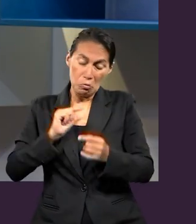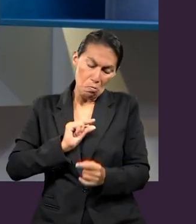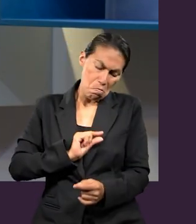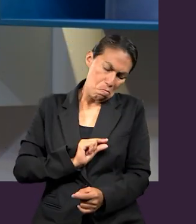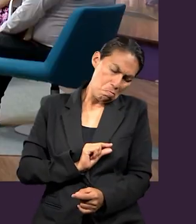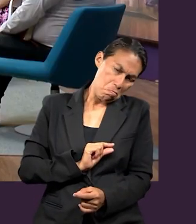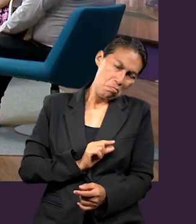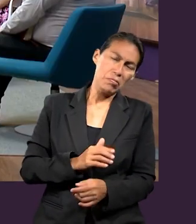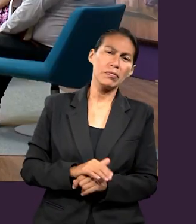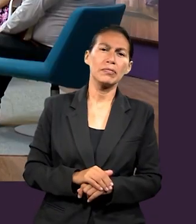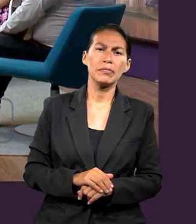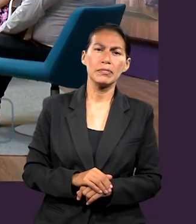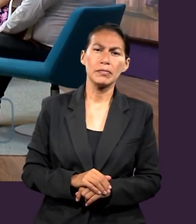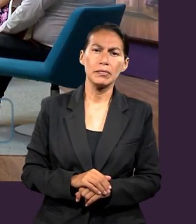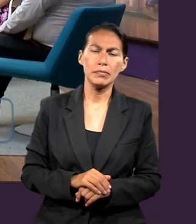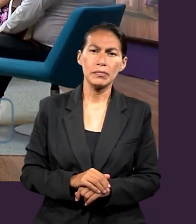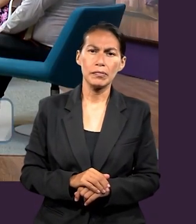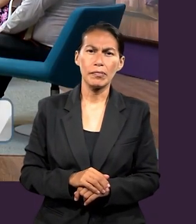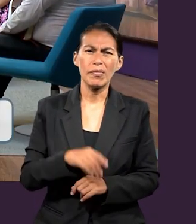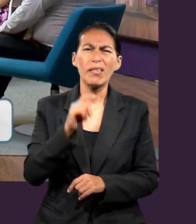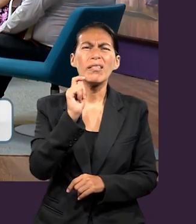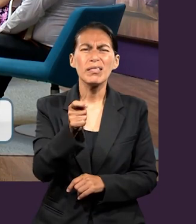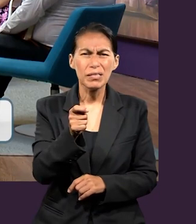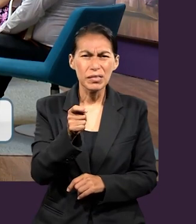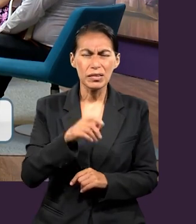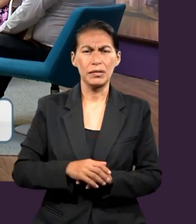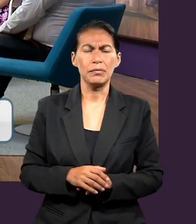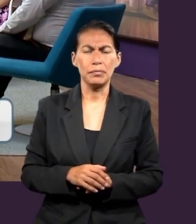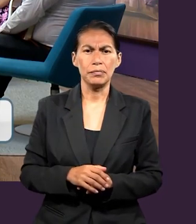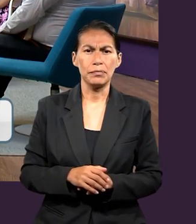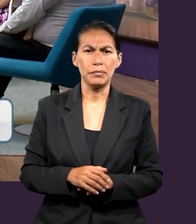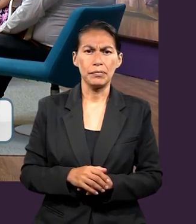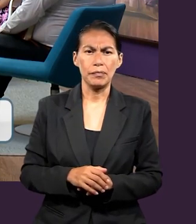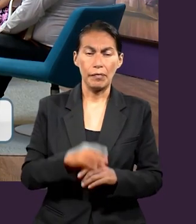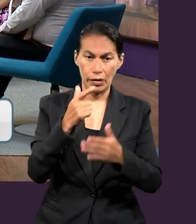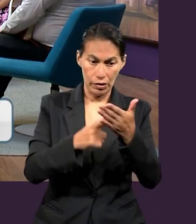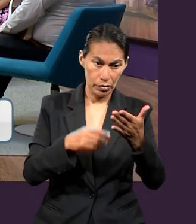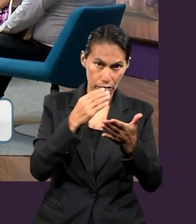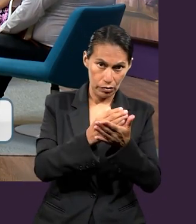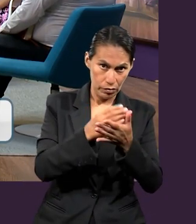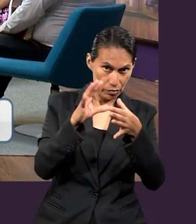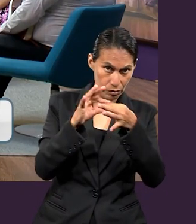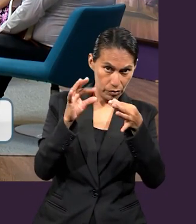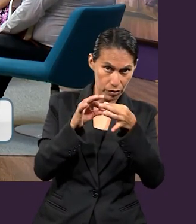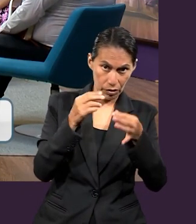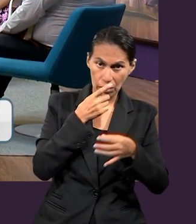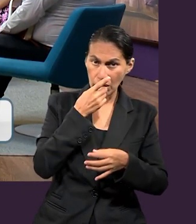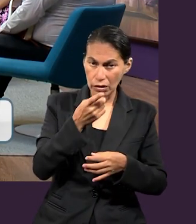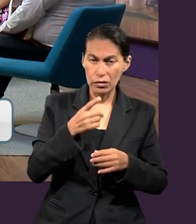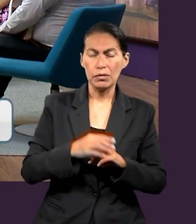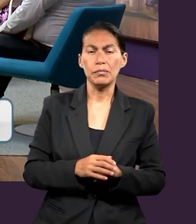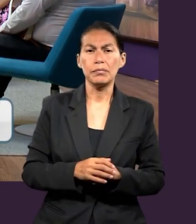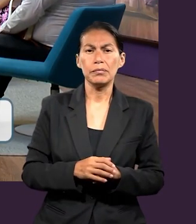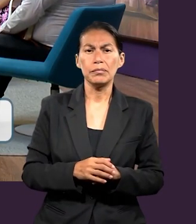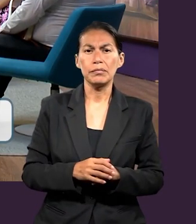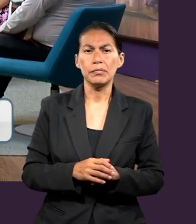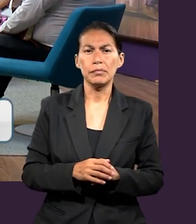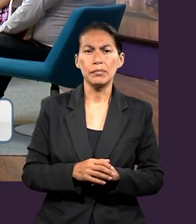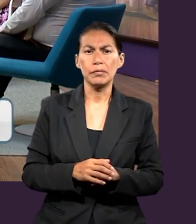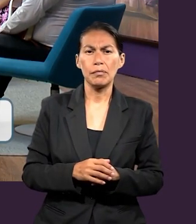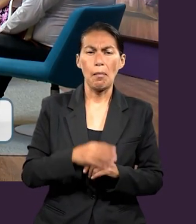los santos. Mi pregunta para ustedes, muchachos, es, qué se...? De acuerdo, la lección explica y dice